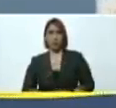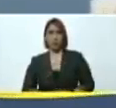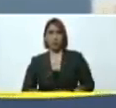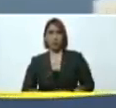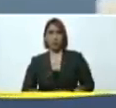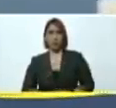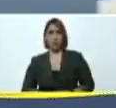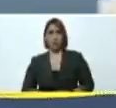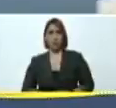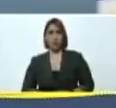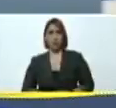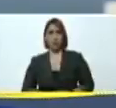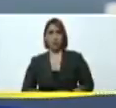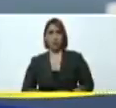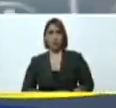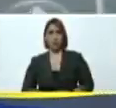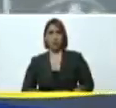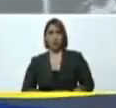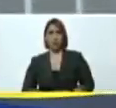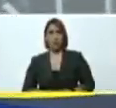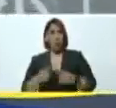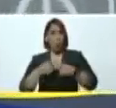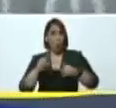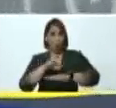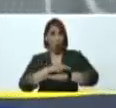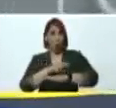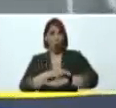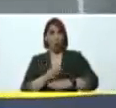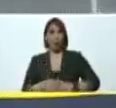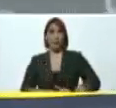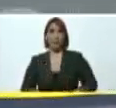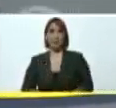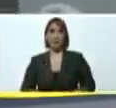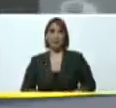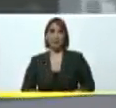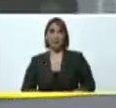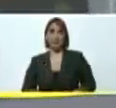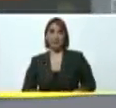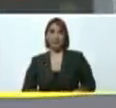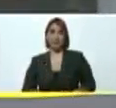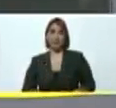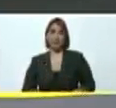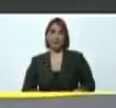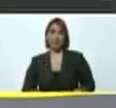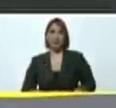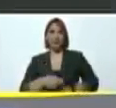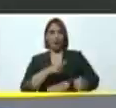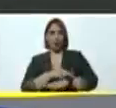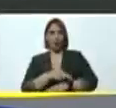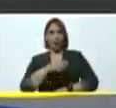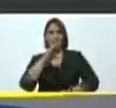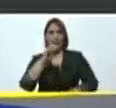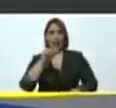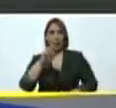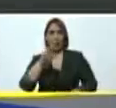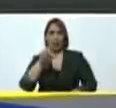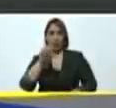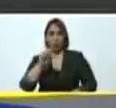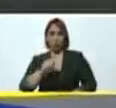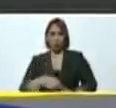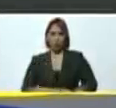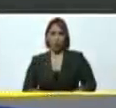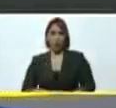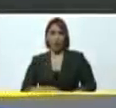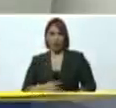Que nos está esperando un doctor. ¿Otro doctor? Otro doctor. Ah, yo le estaba dando la batuta al que no era. El doctor Carlos Núñez. Carlos Núñez, el